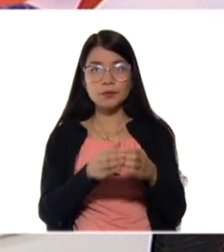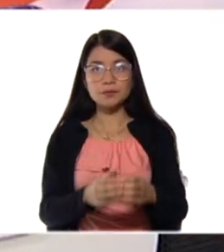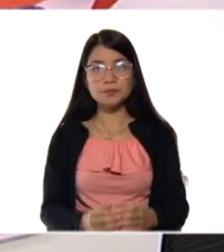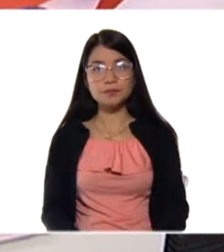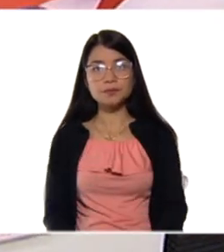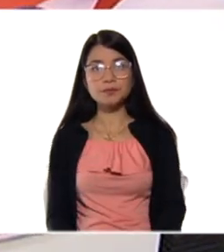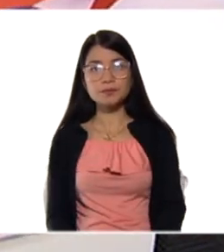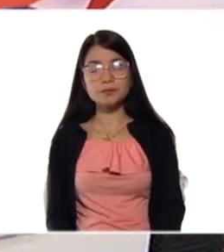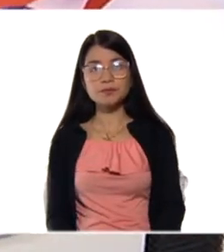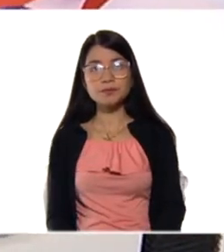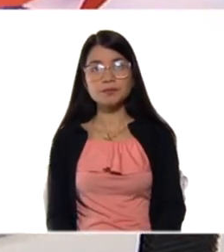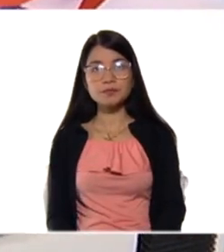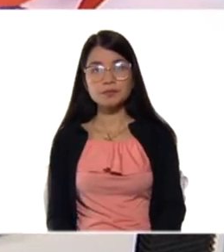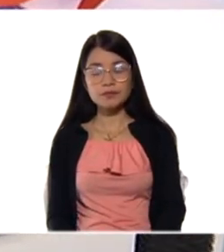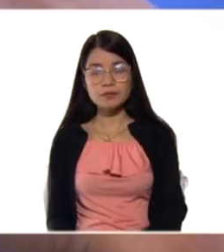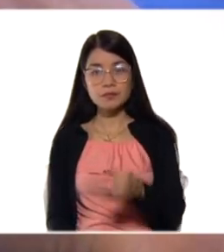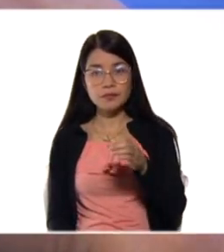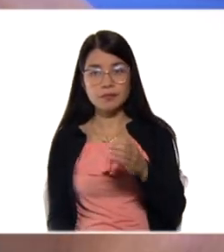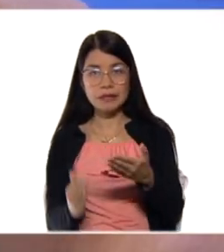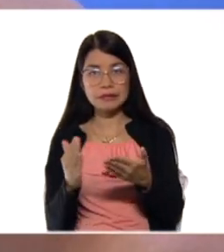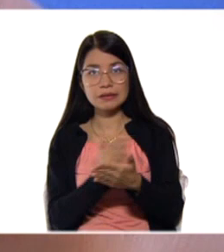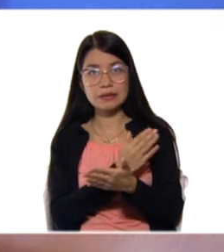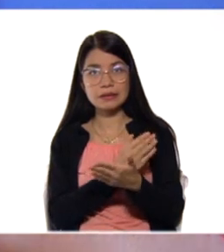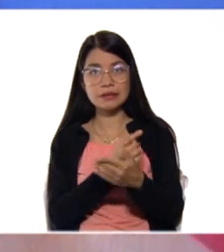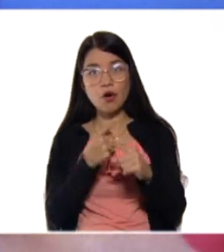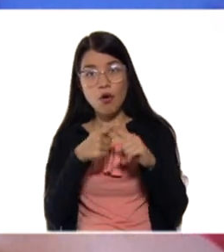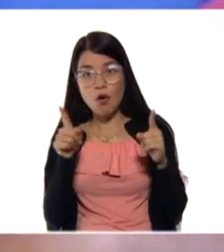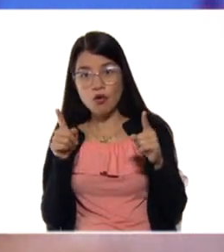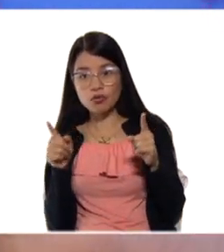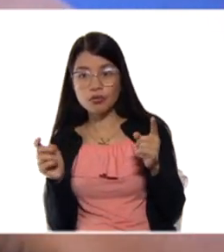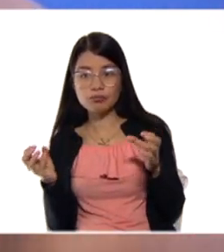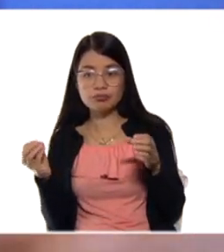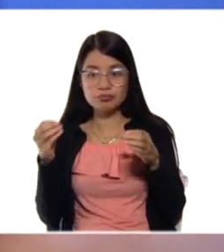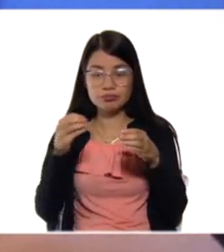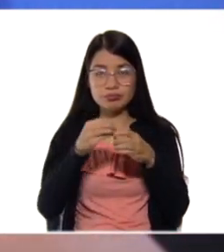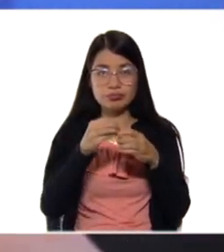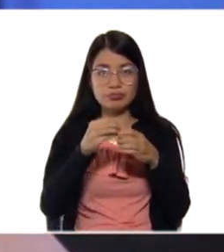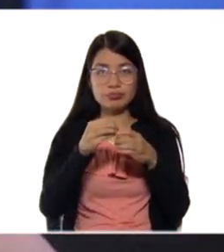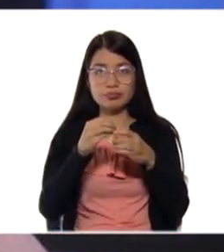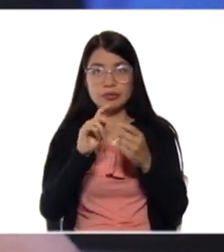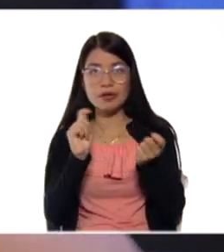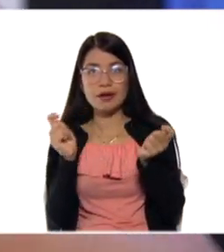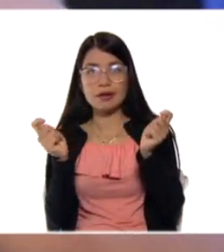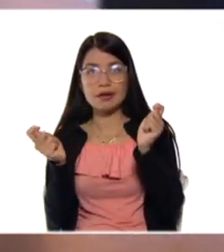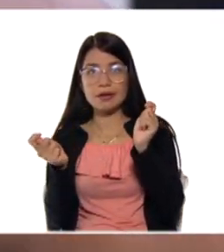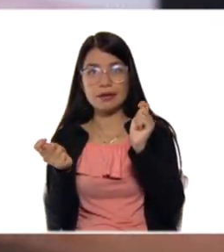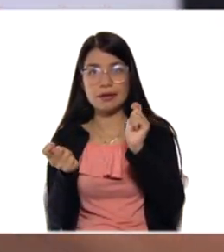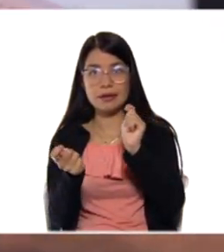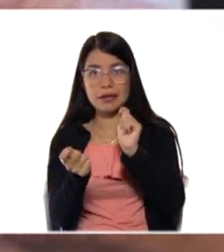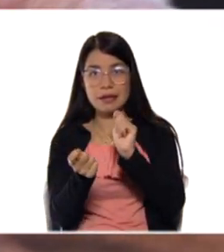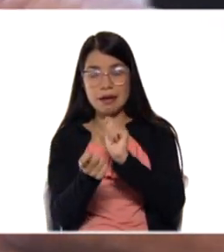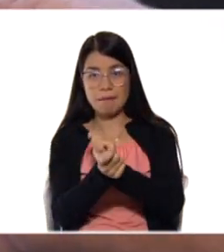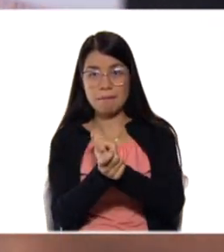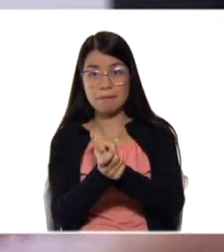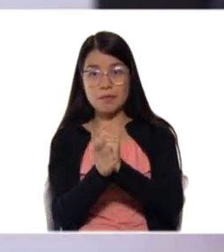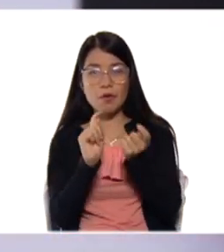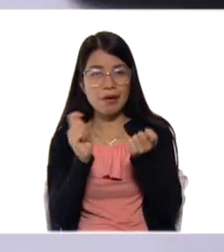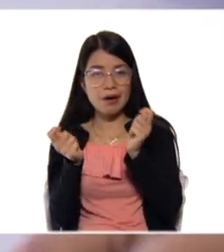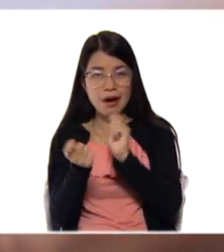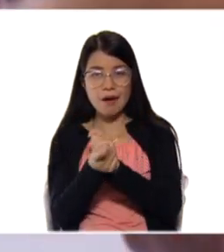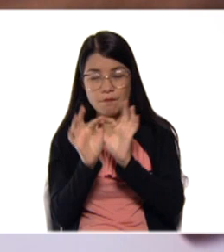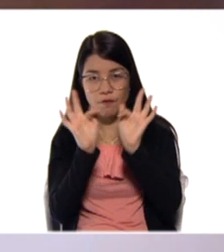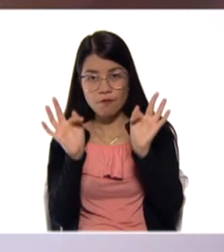¿Sí? Y otro va a entrar. Entonces, ocurrió una reacción de